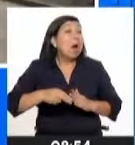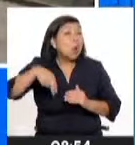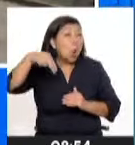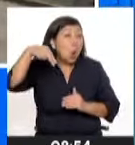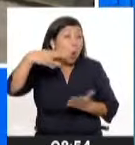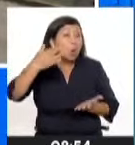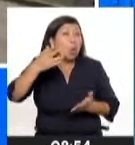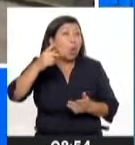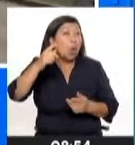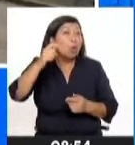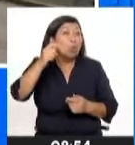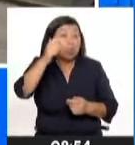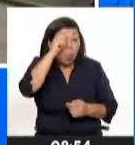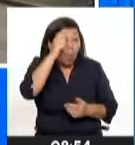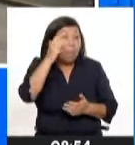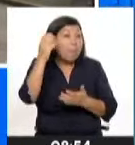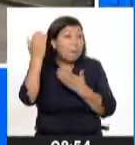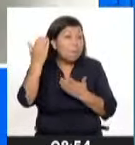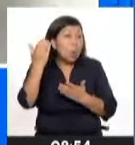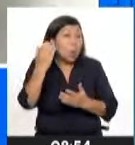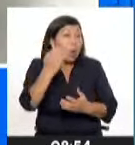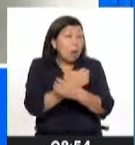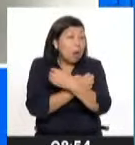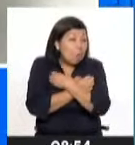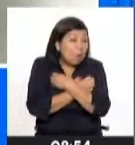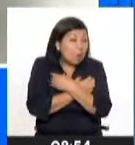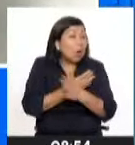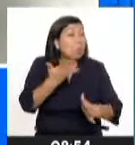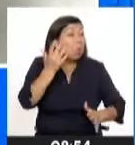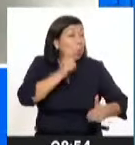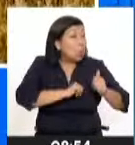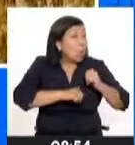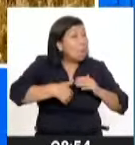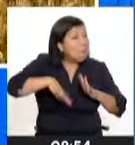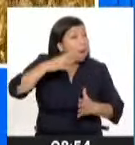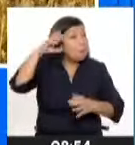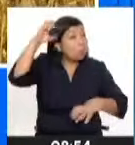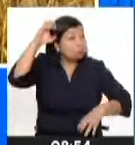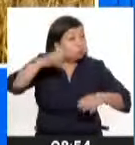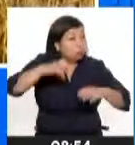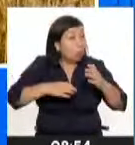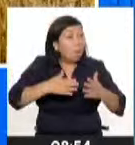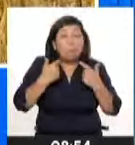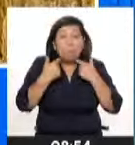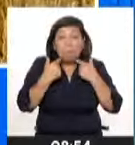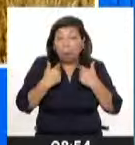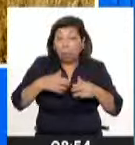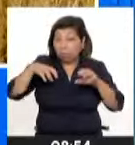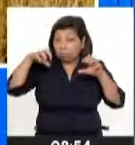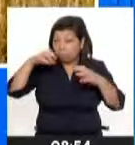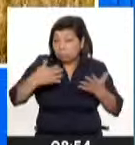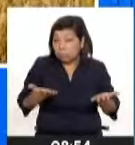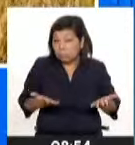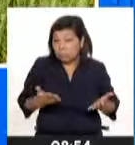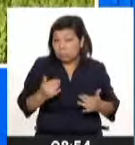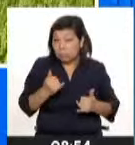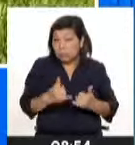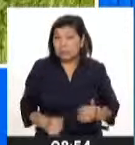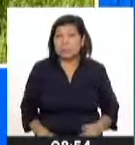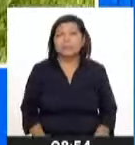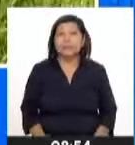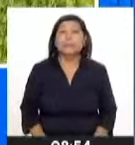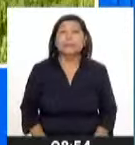país, Tumbes, Piura, Lambayeque, que han sido las más golpeadas durante las lluvias, inundaciones de los últimos meses.